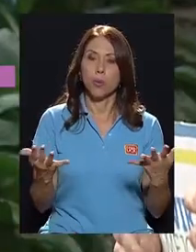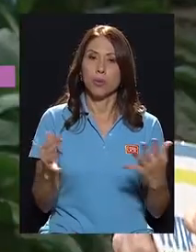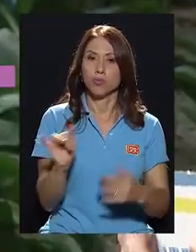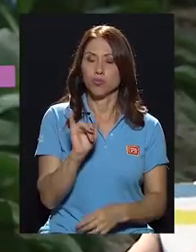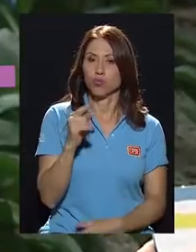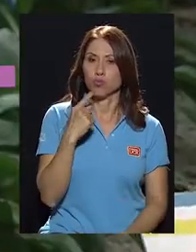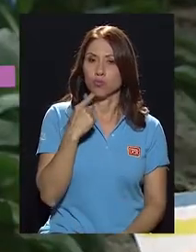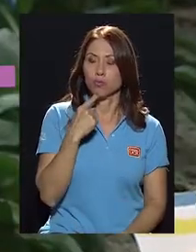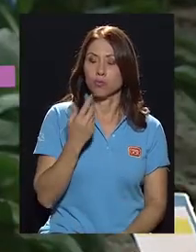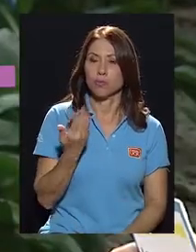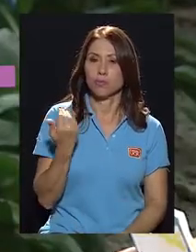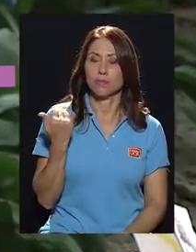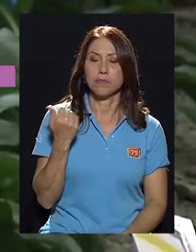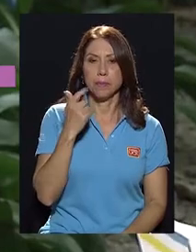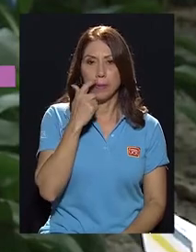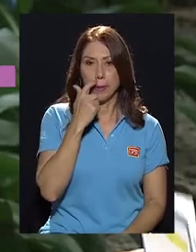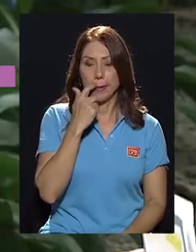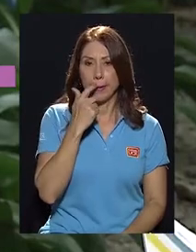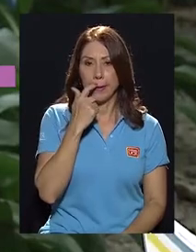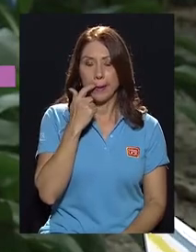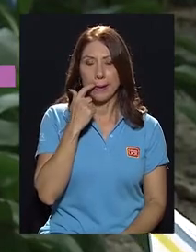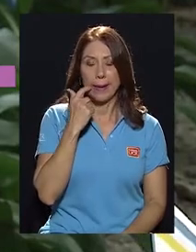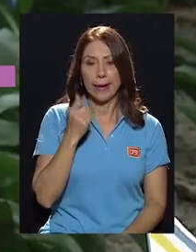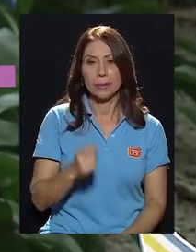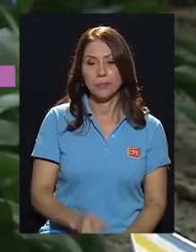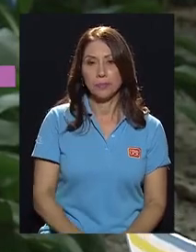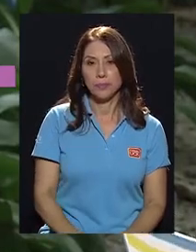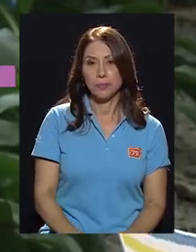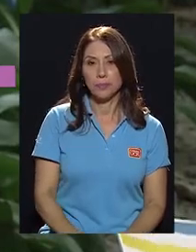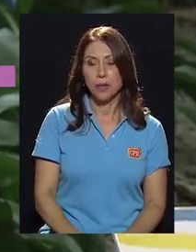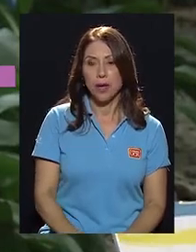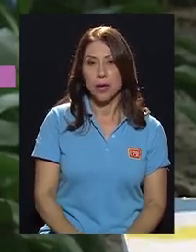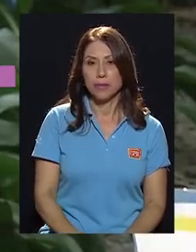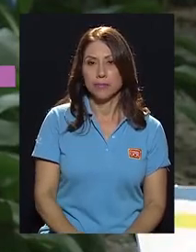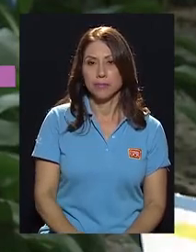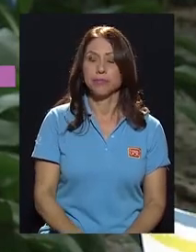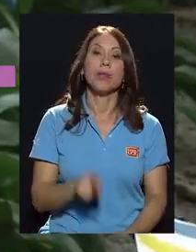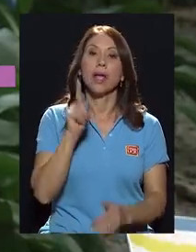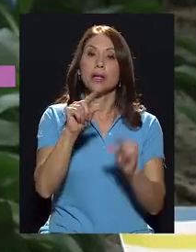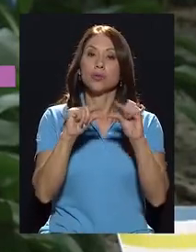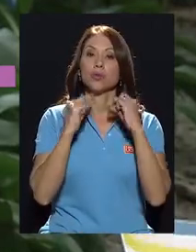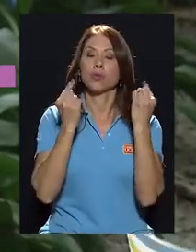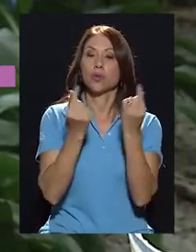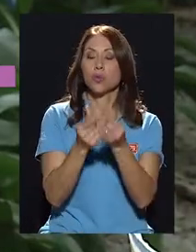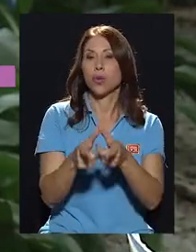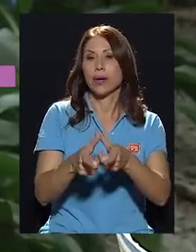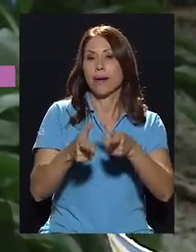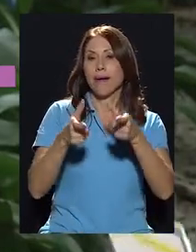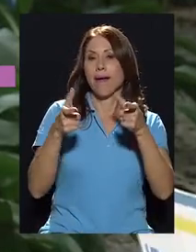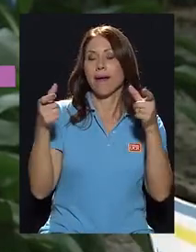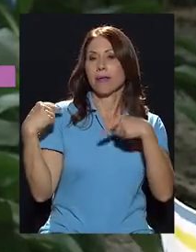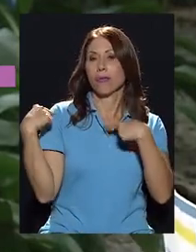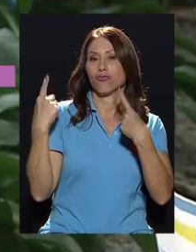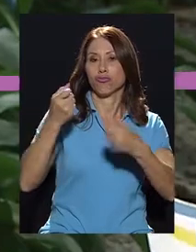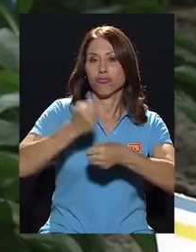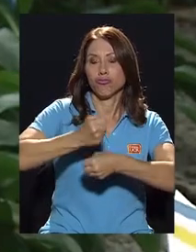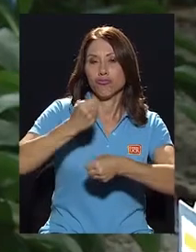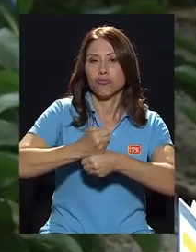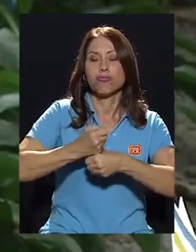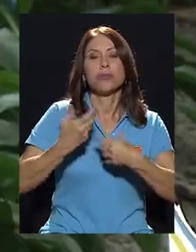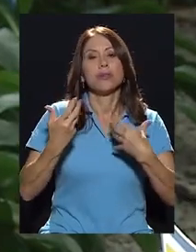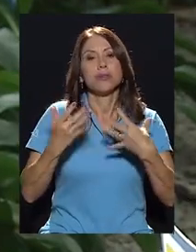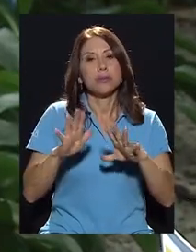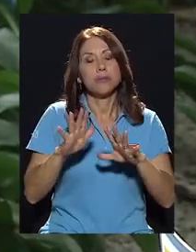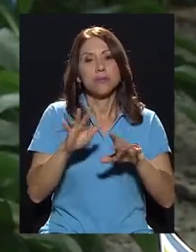Bueno, como les estaba diciendo, es un grupo grande que ha ido trabajando.